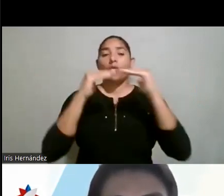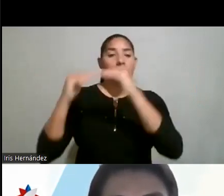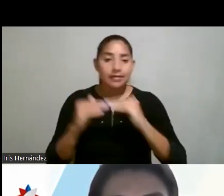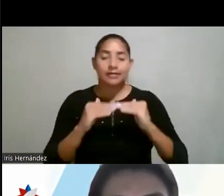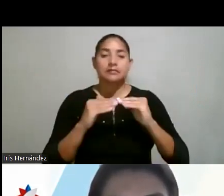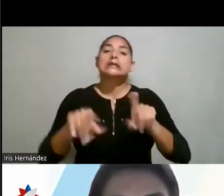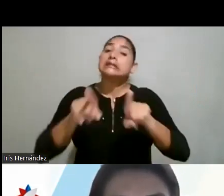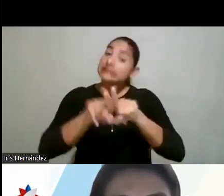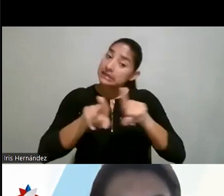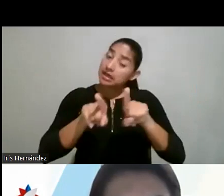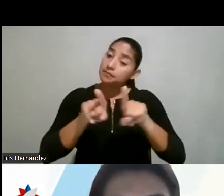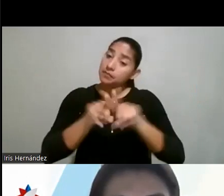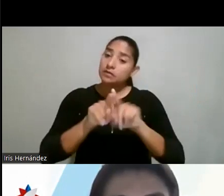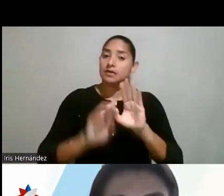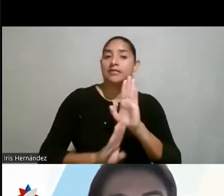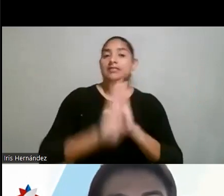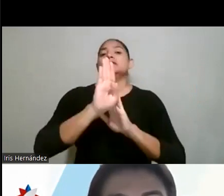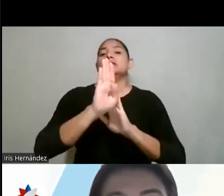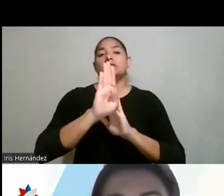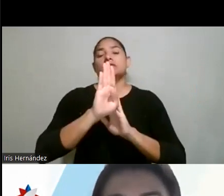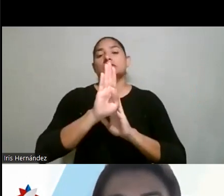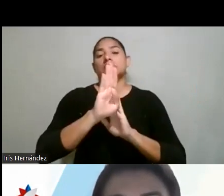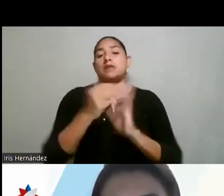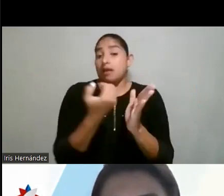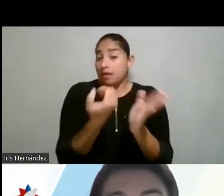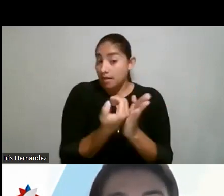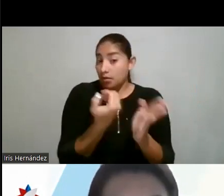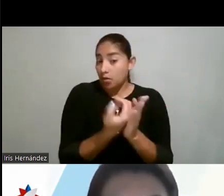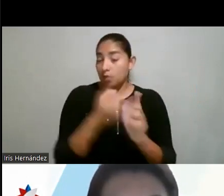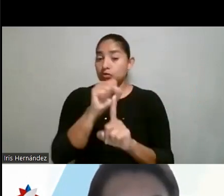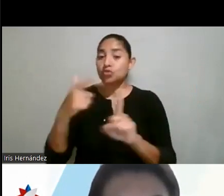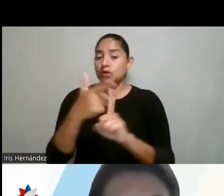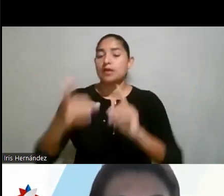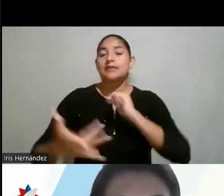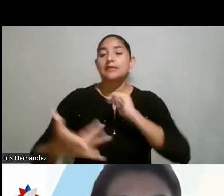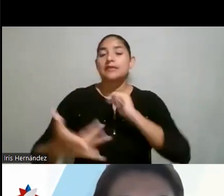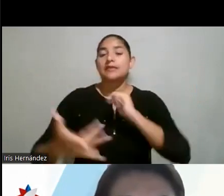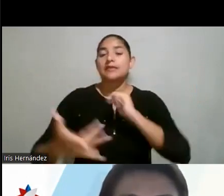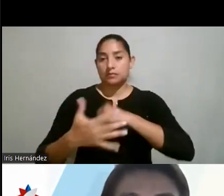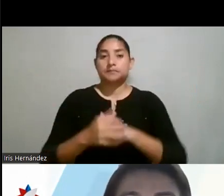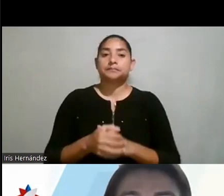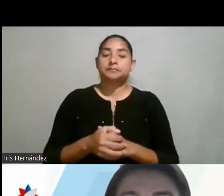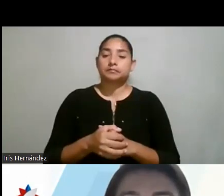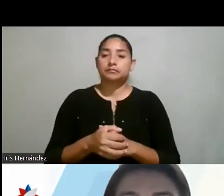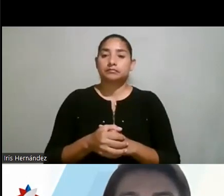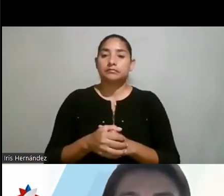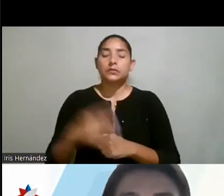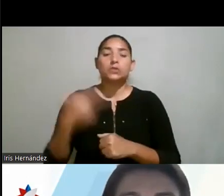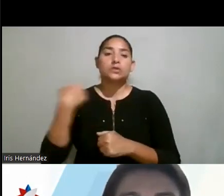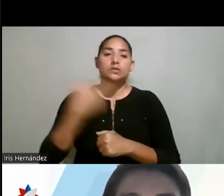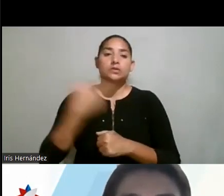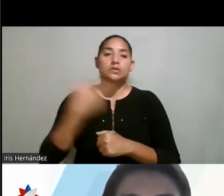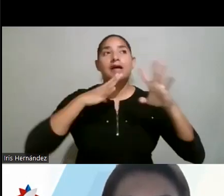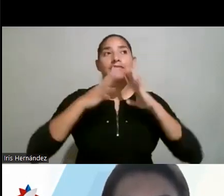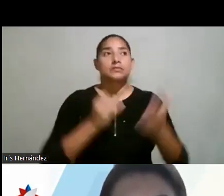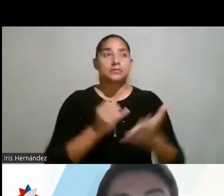pero también desde el punto de vista del desarrollo económico, social y tecnológico. Cuando nosotros hablamos de